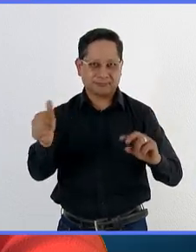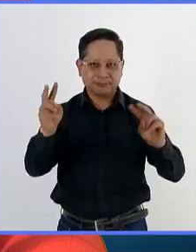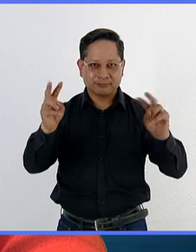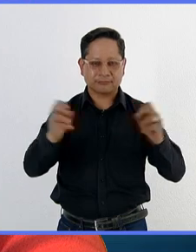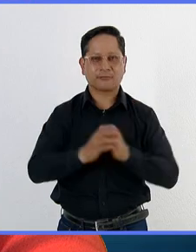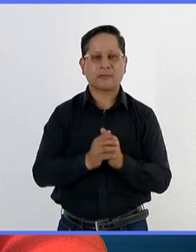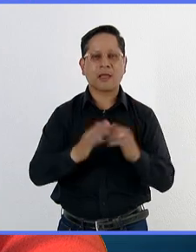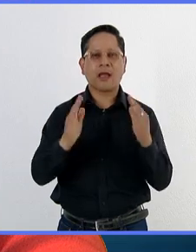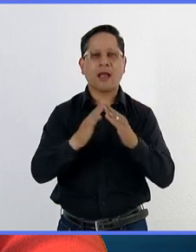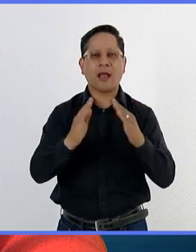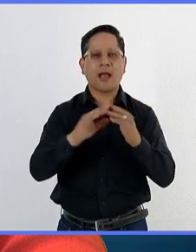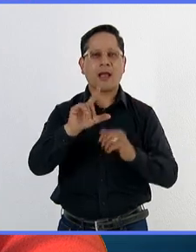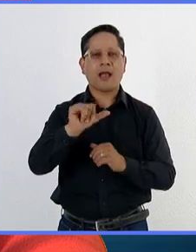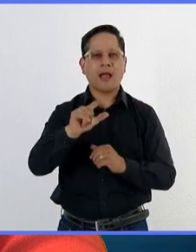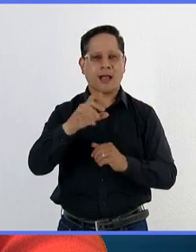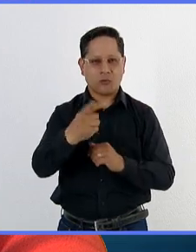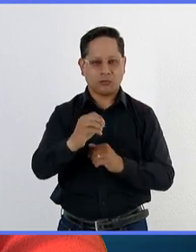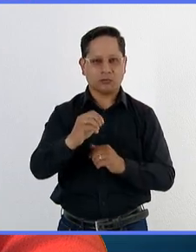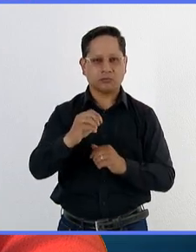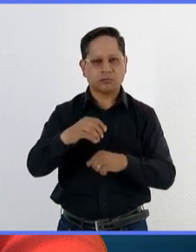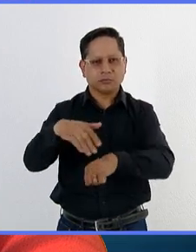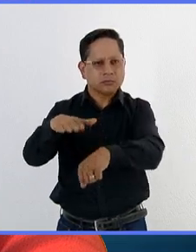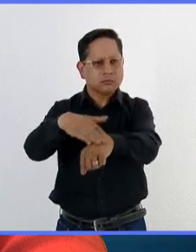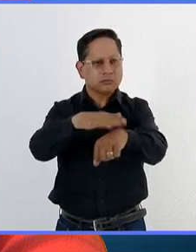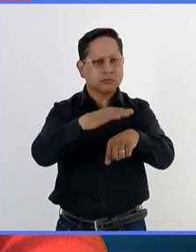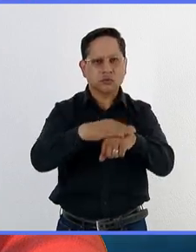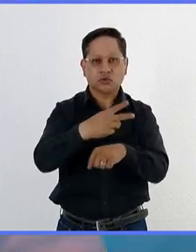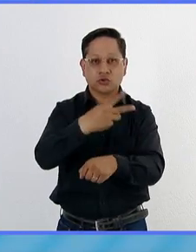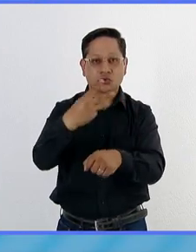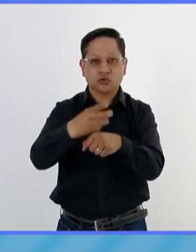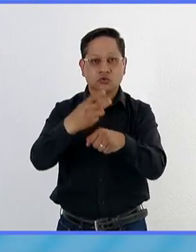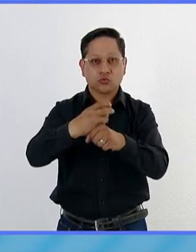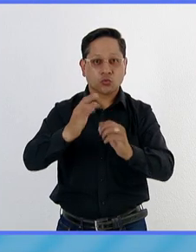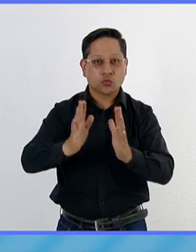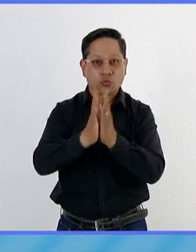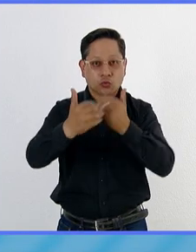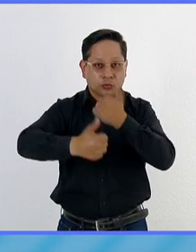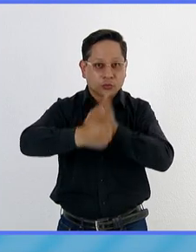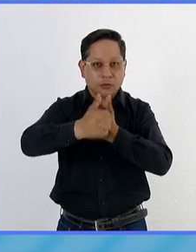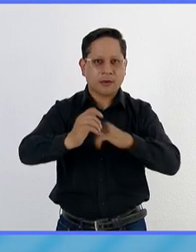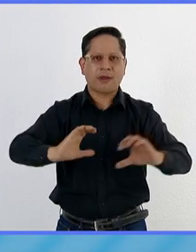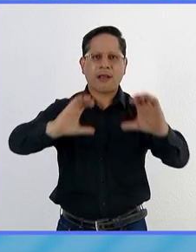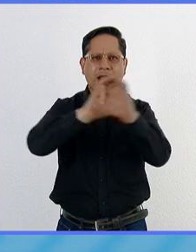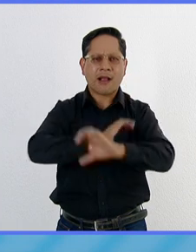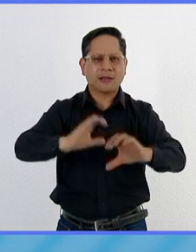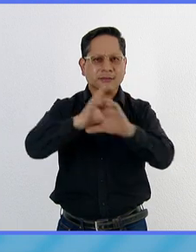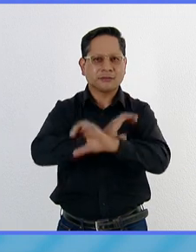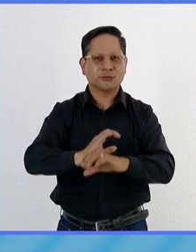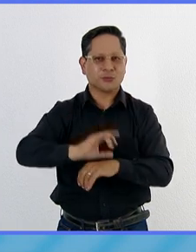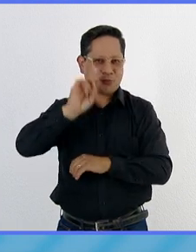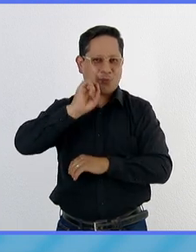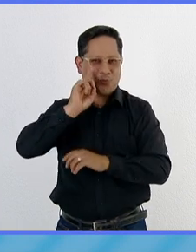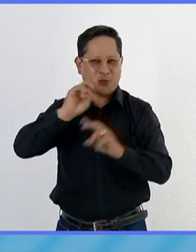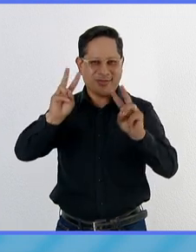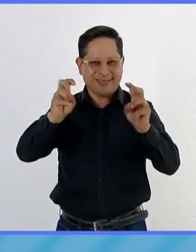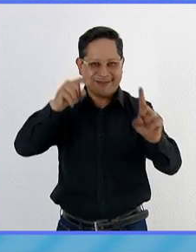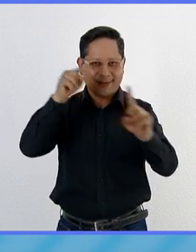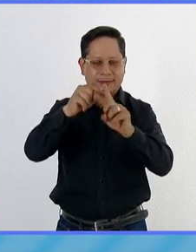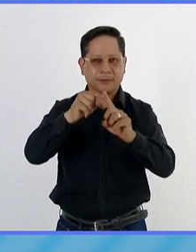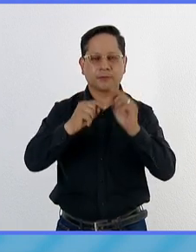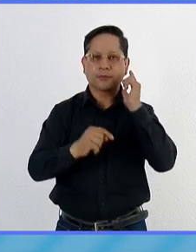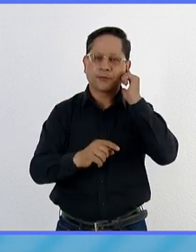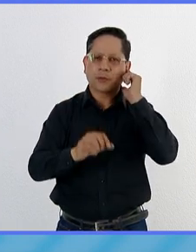Casa del Lago mantiene abierta la convocatoria para el segundo concurso de canción feminista que invita a todas aquellas personas que se